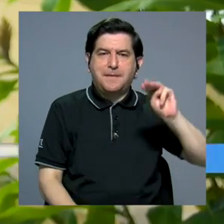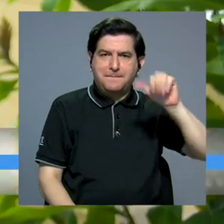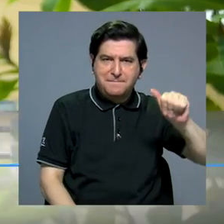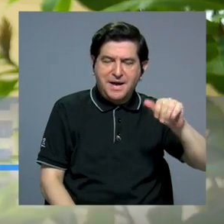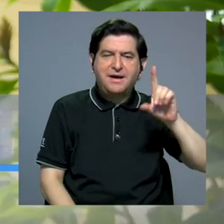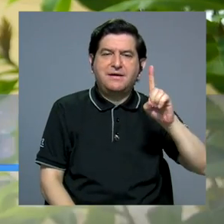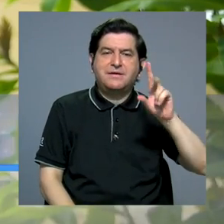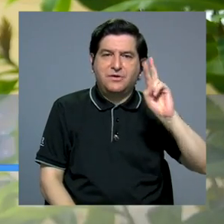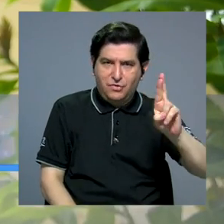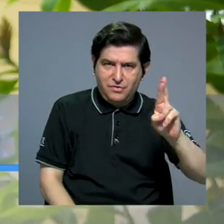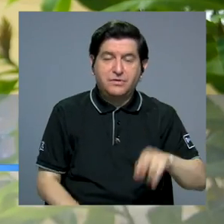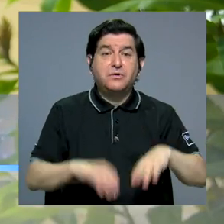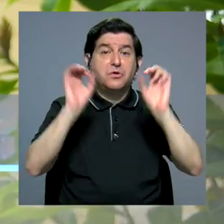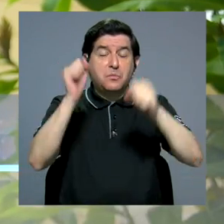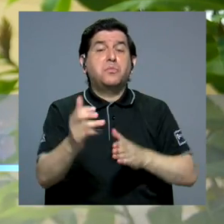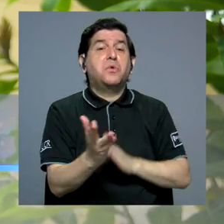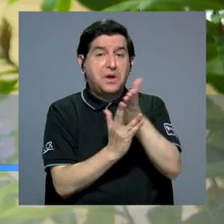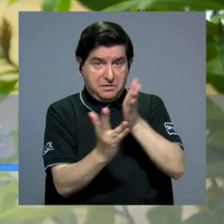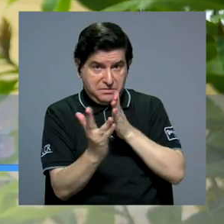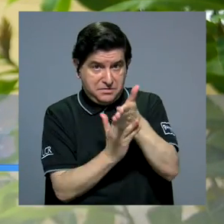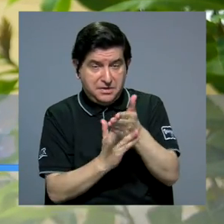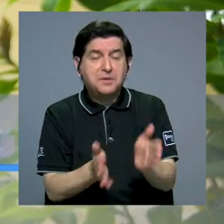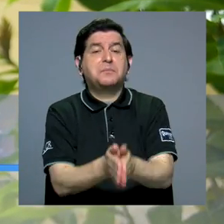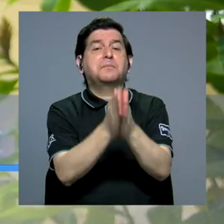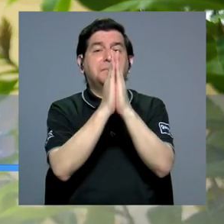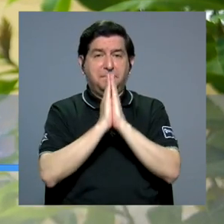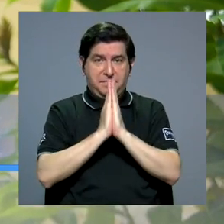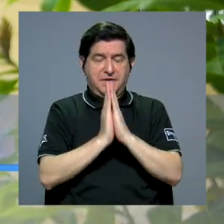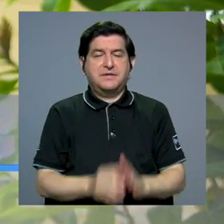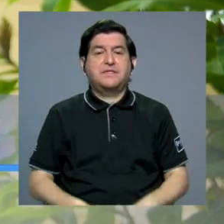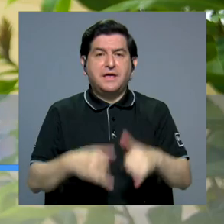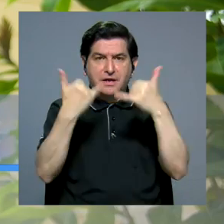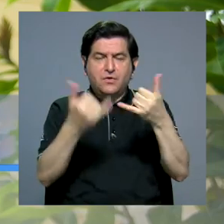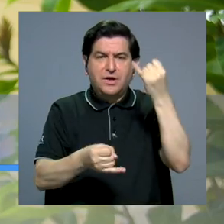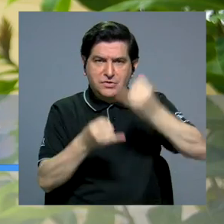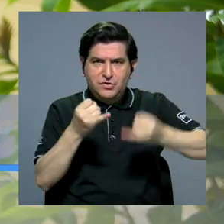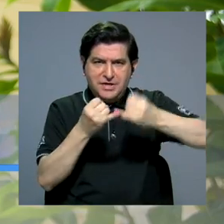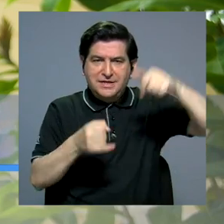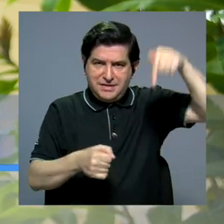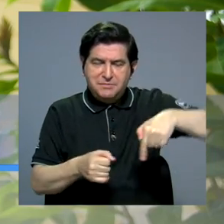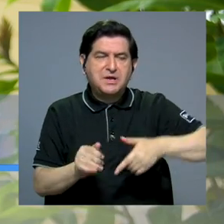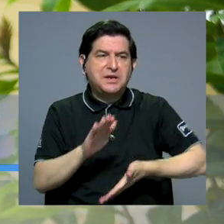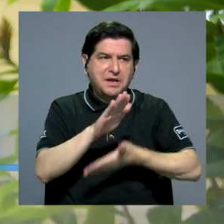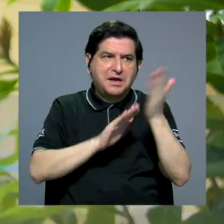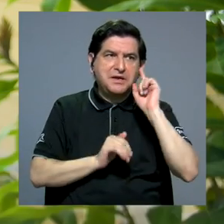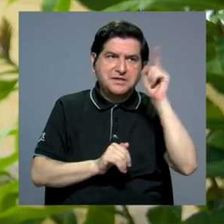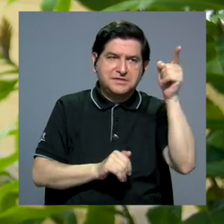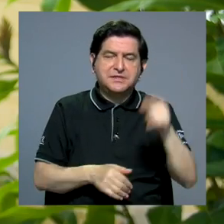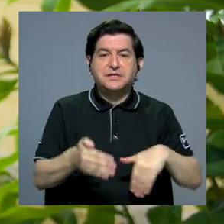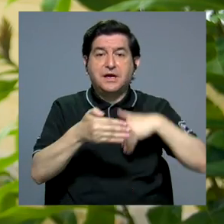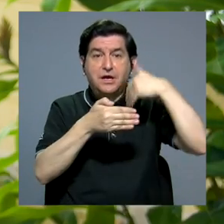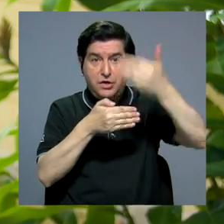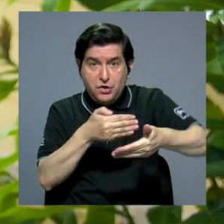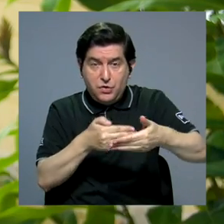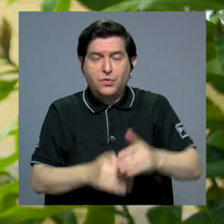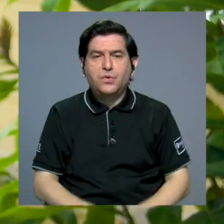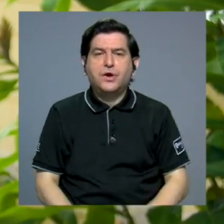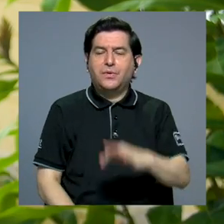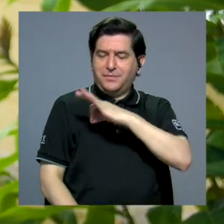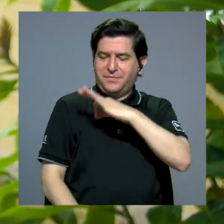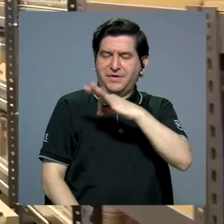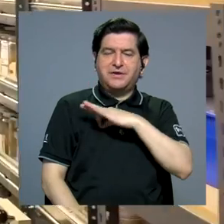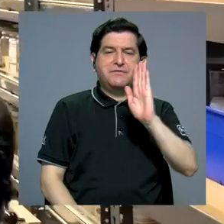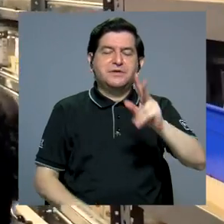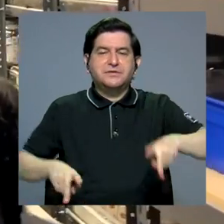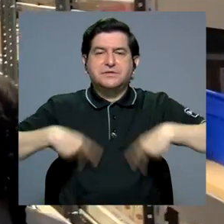sea a nivel de maestría, de doctorado, que pueden acceder y solicitar una vez que terminan aquí, irse para allá y posteriormente